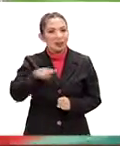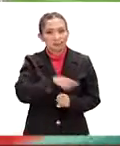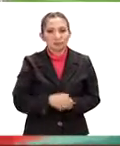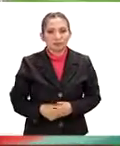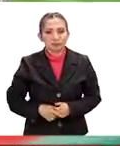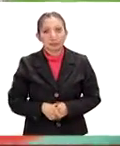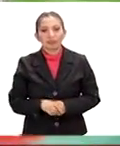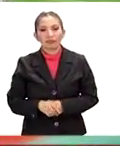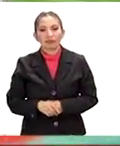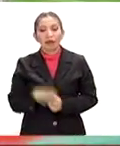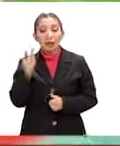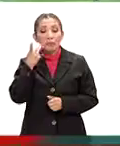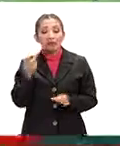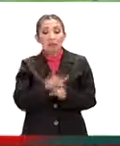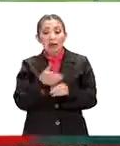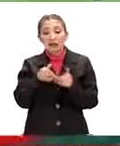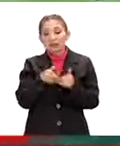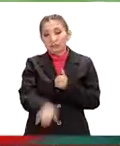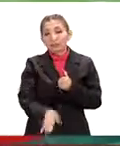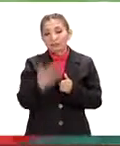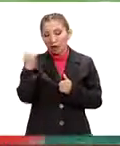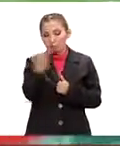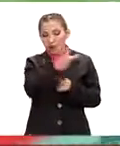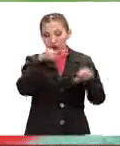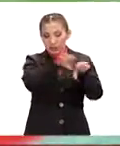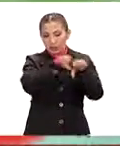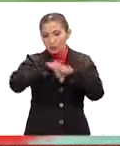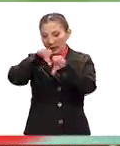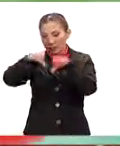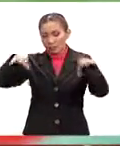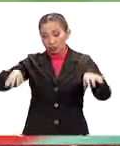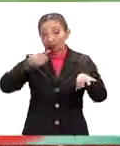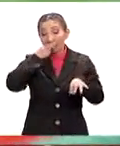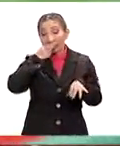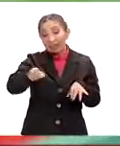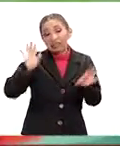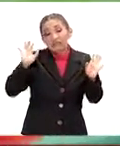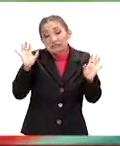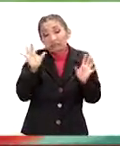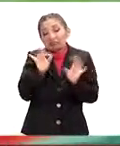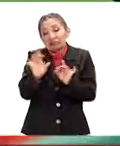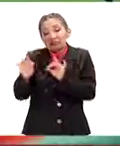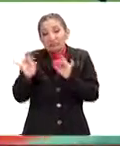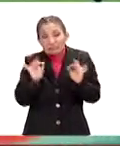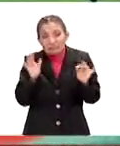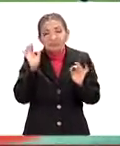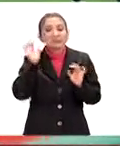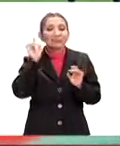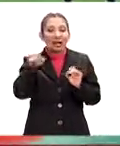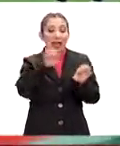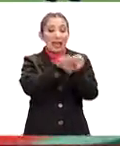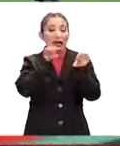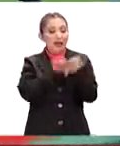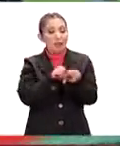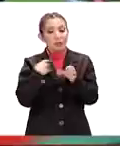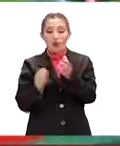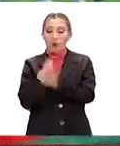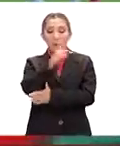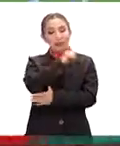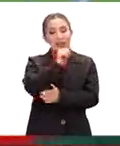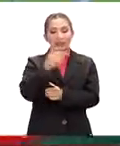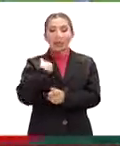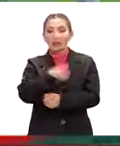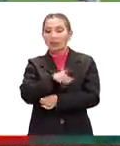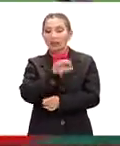el Coloso de Santa Úrsula, a ver qué es lo que sucede. Ambas escuadras. También se dice el dicho, por supuesto, de que equipo que estrena técnico,